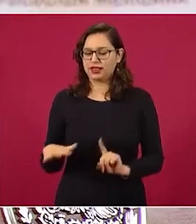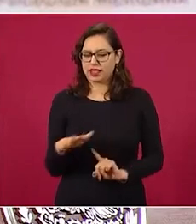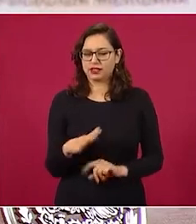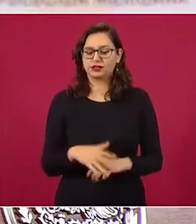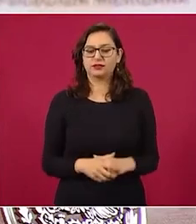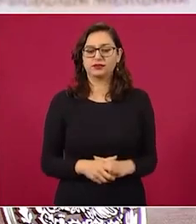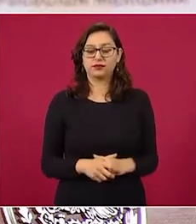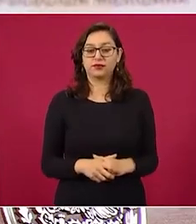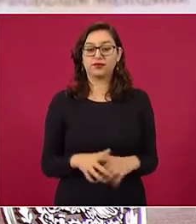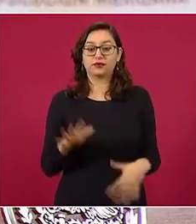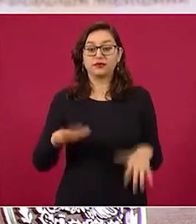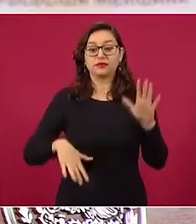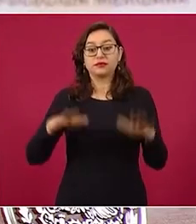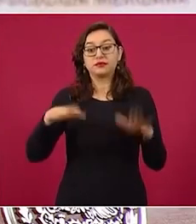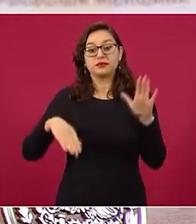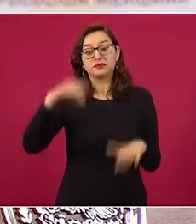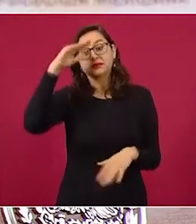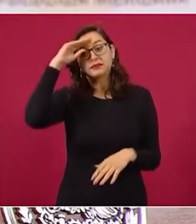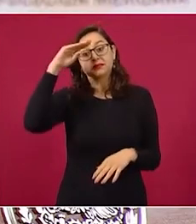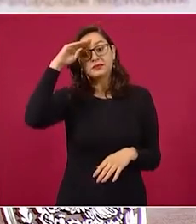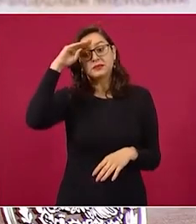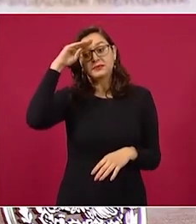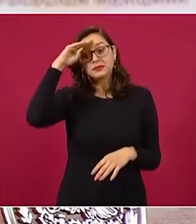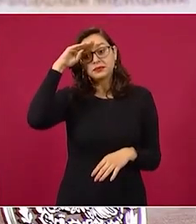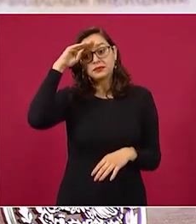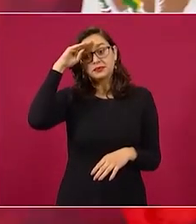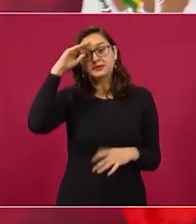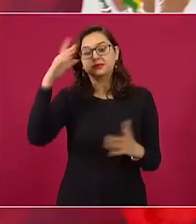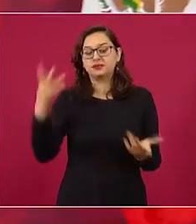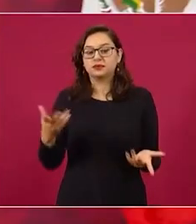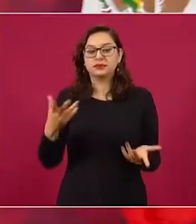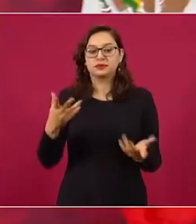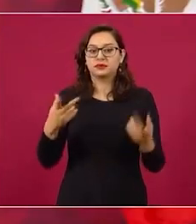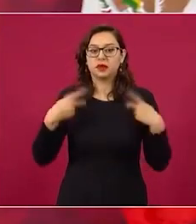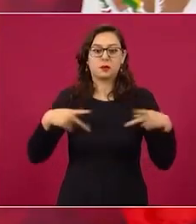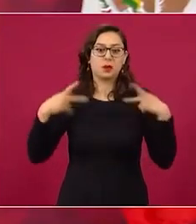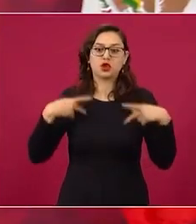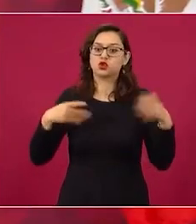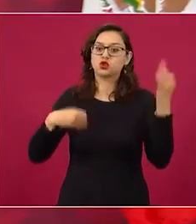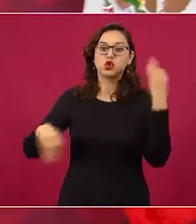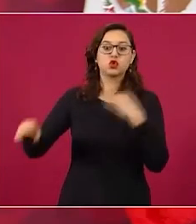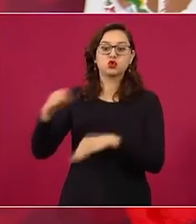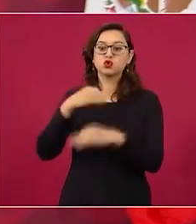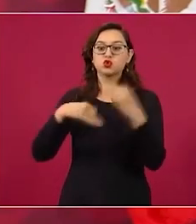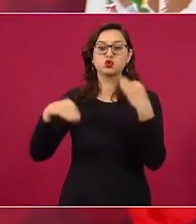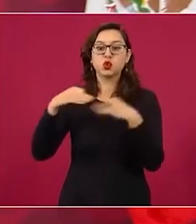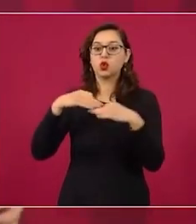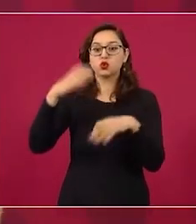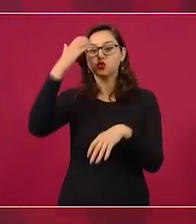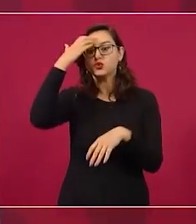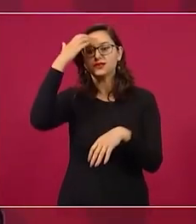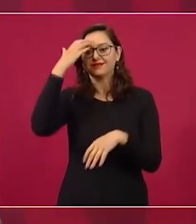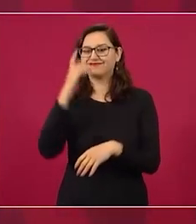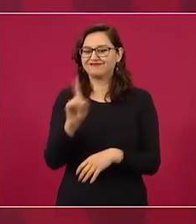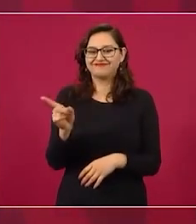aunque a veces pensamos que todo mundo está enterado. No, la comunicación es un fenómeno